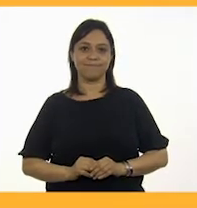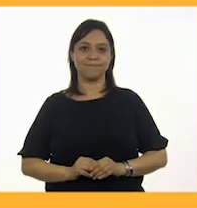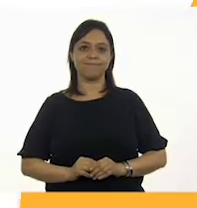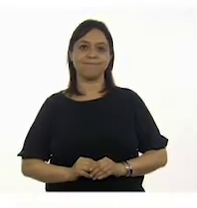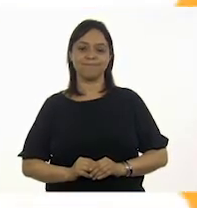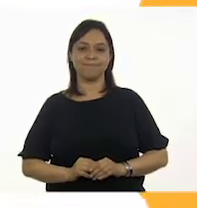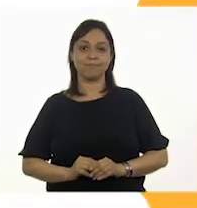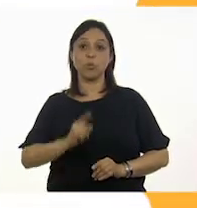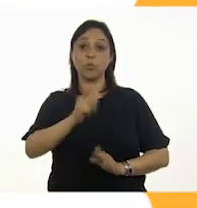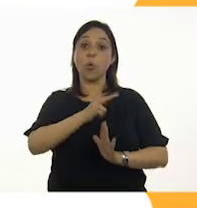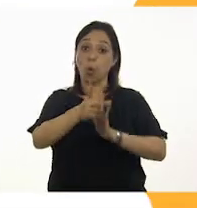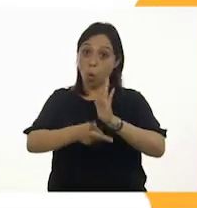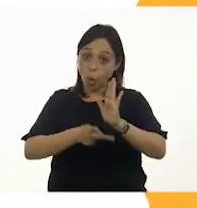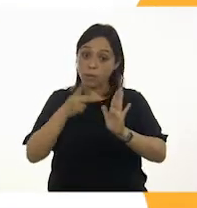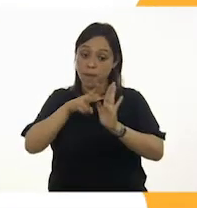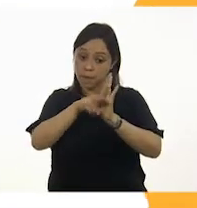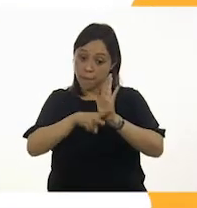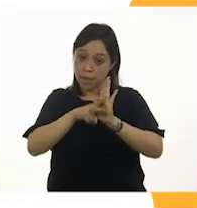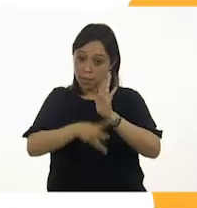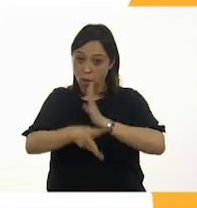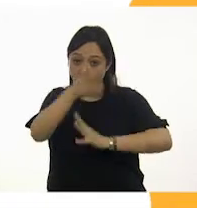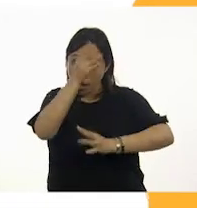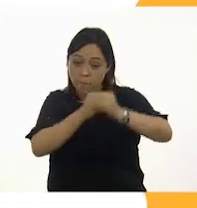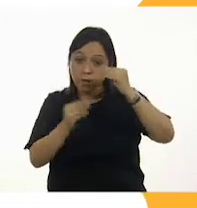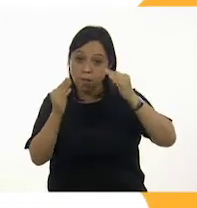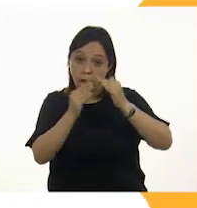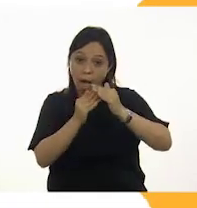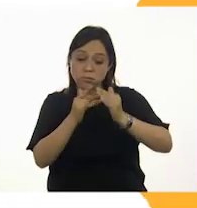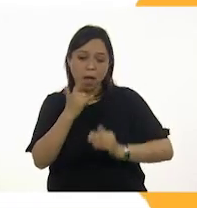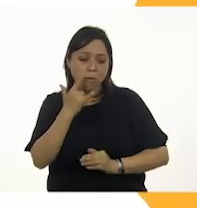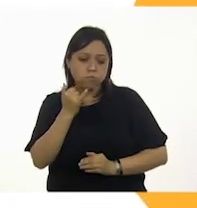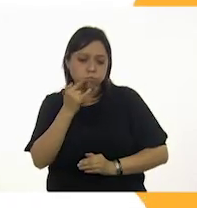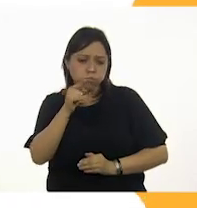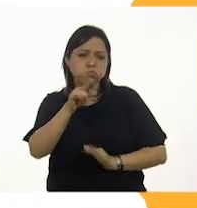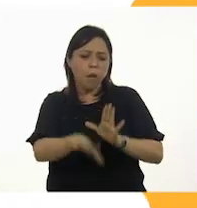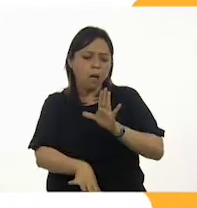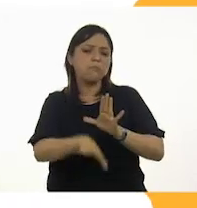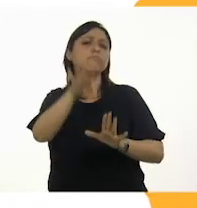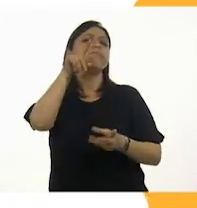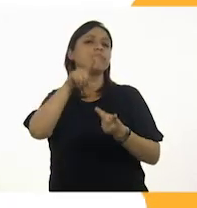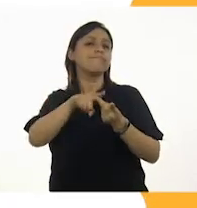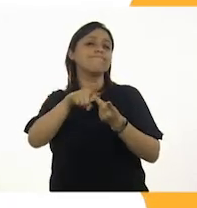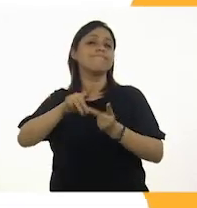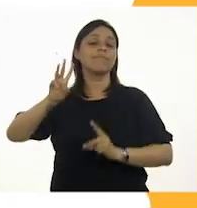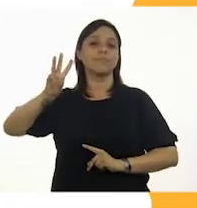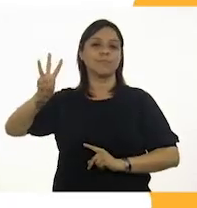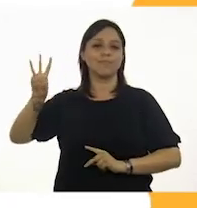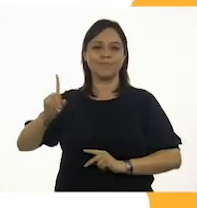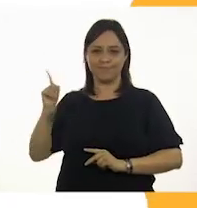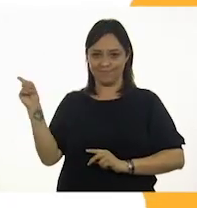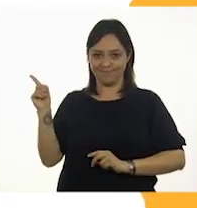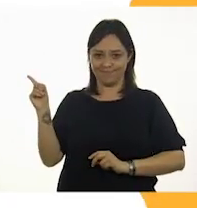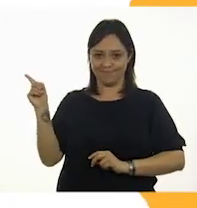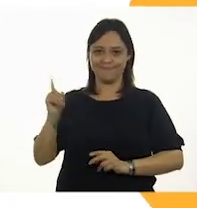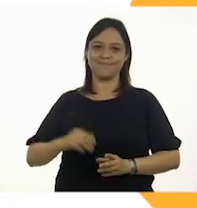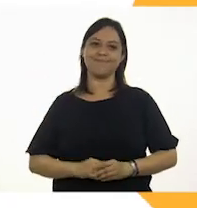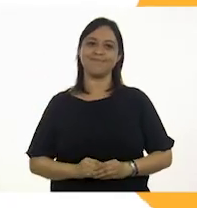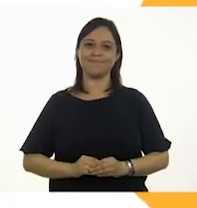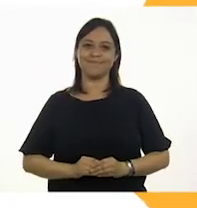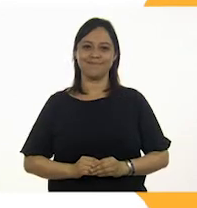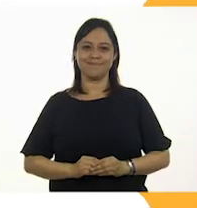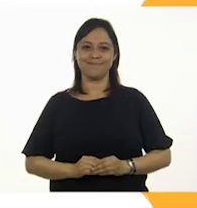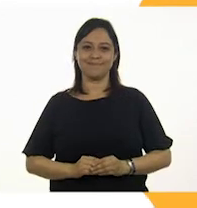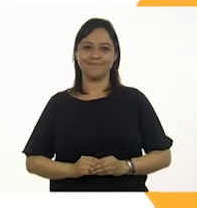Si quieres volver a ver los programas de Aprende en Casa Los puedes encontrar en la siguiente liga Aprendeencasa.cep